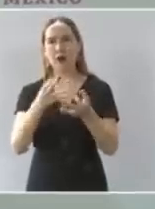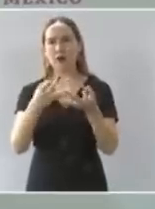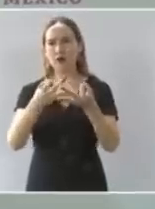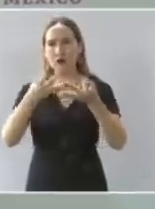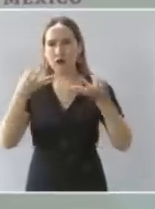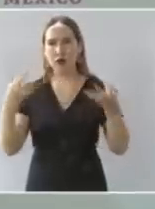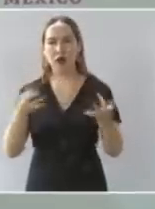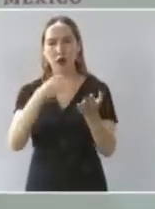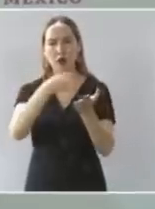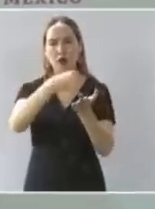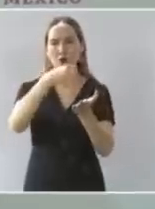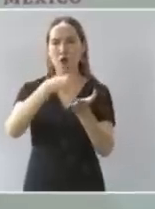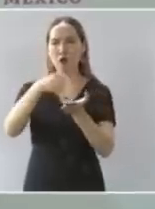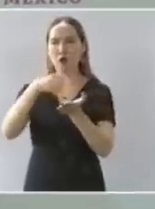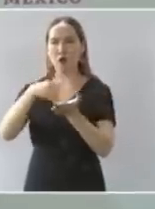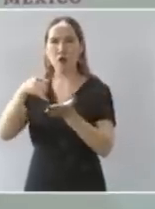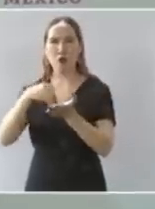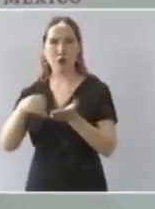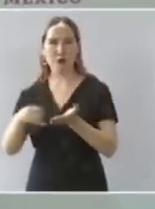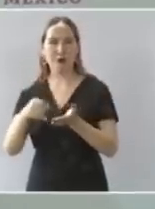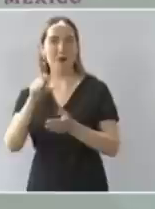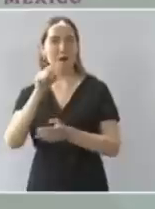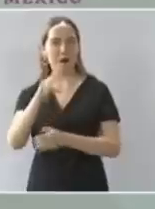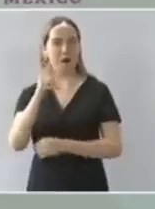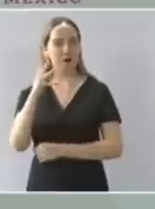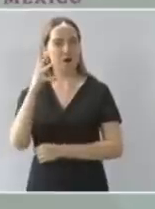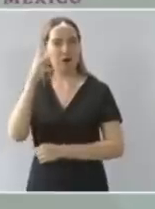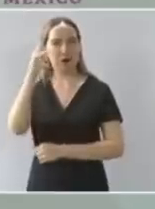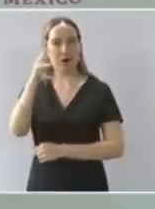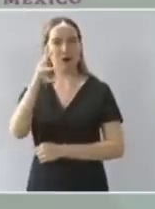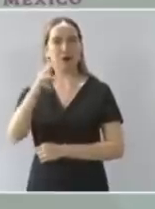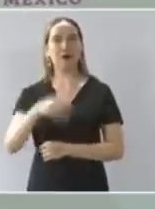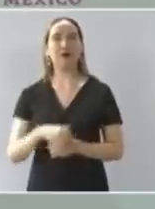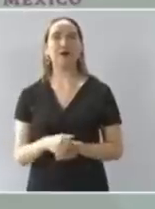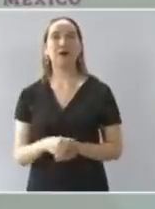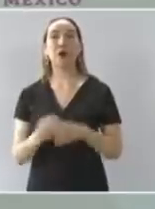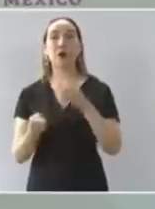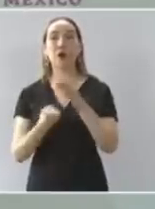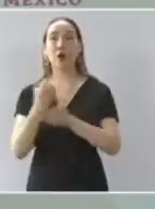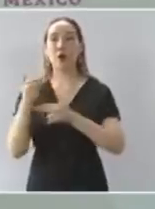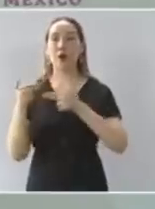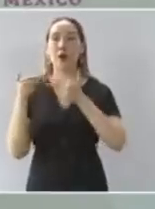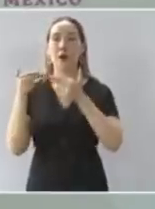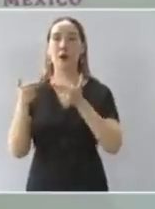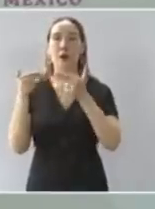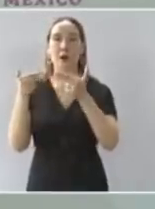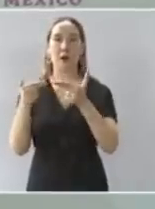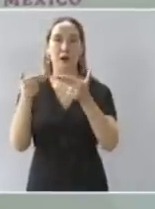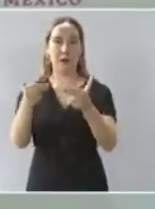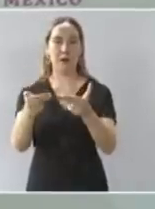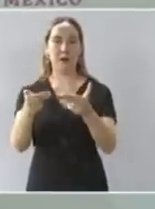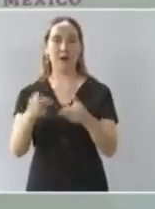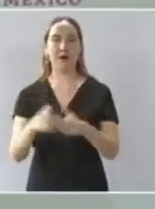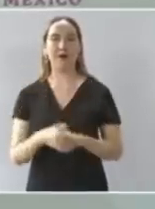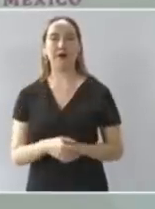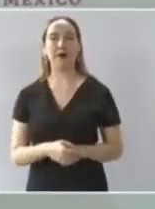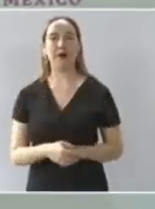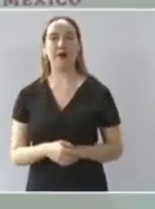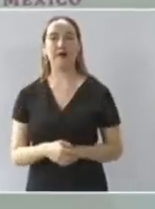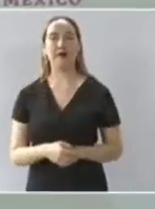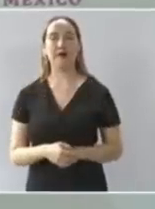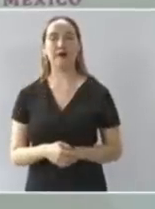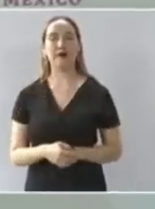a sus hijos a las nuevas generaciones y también como aquí lo mencionó el